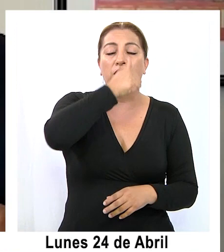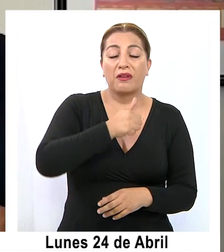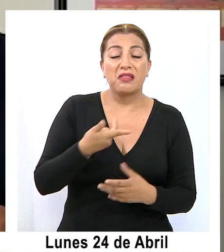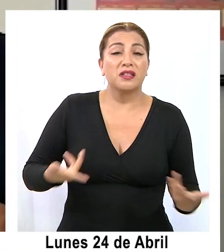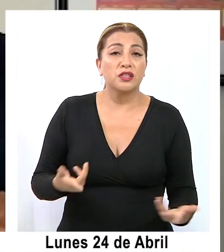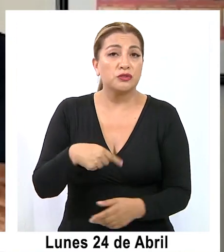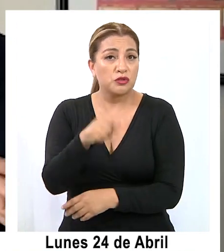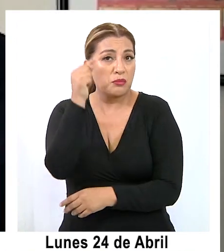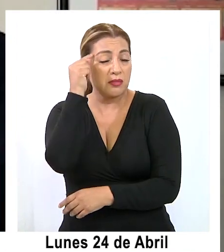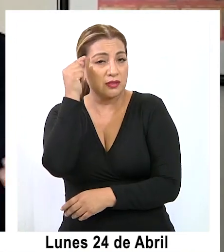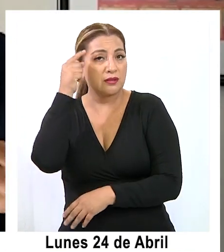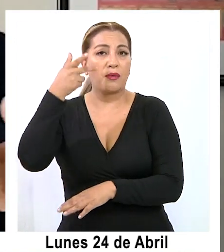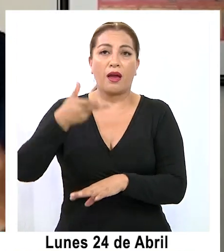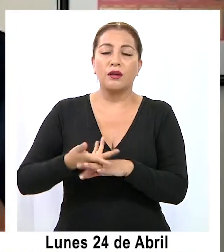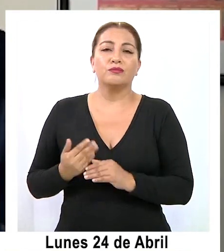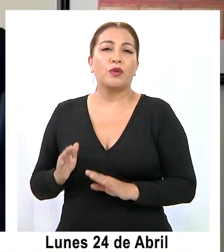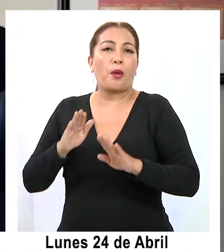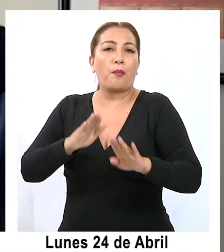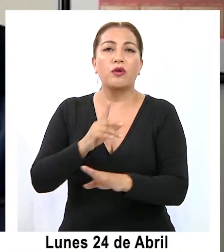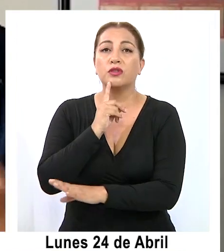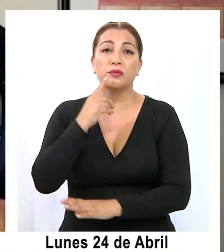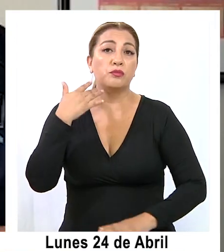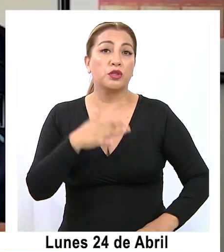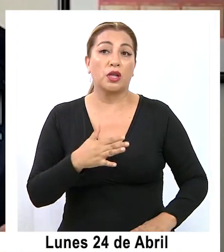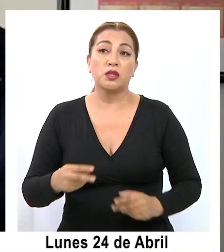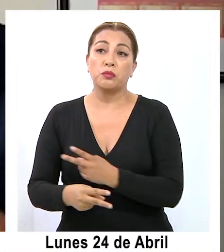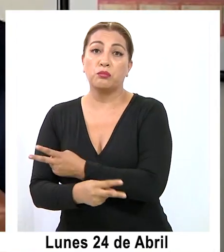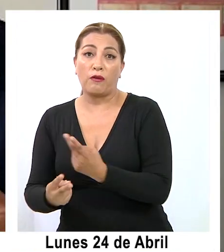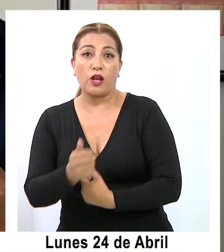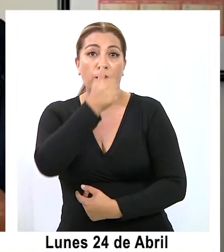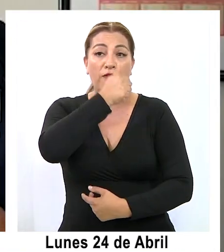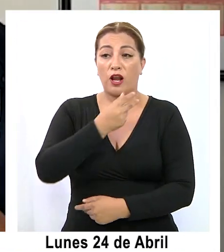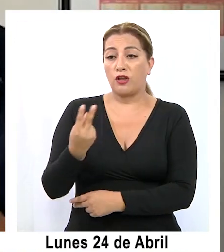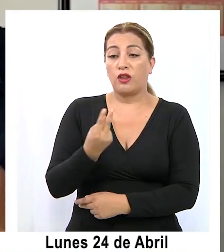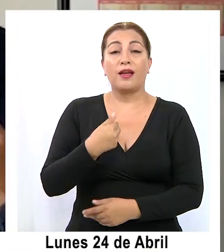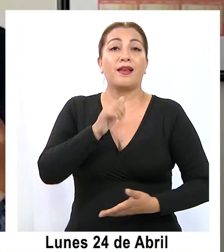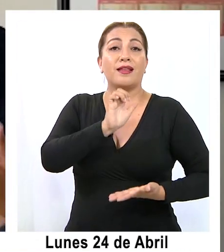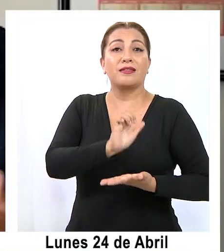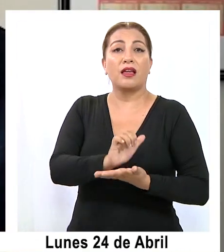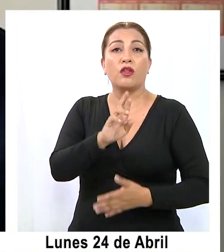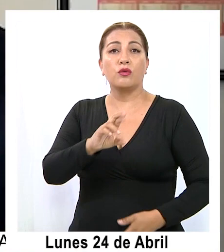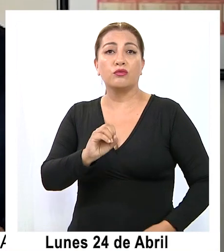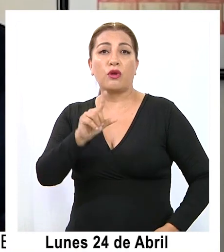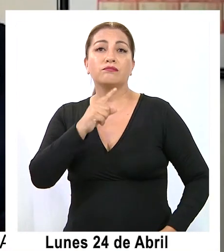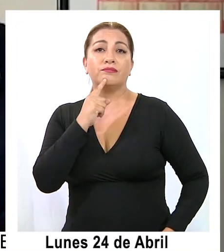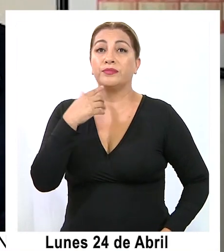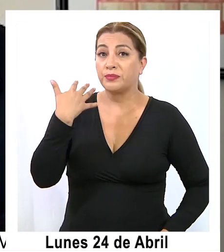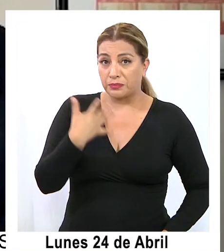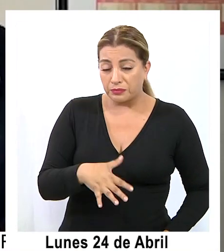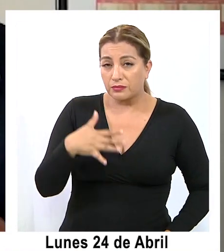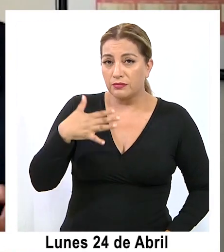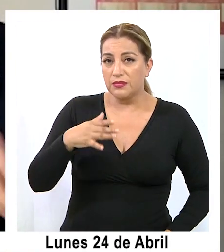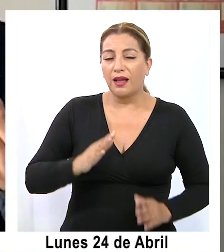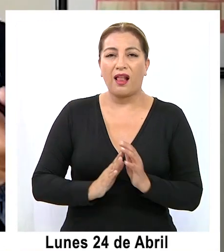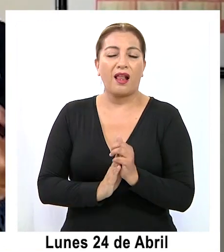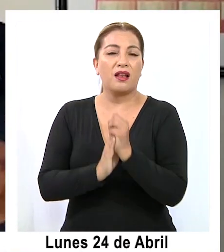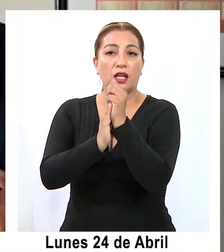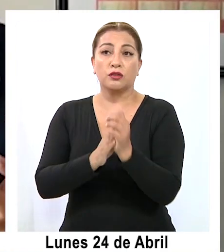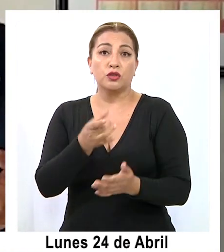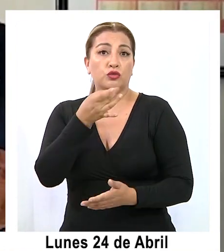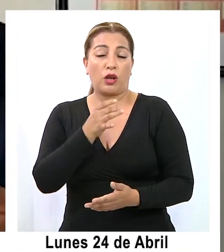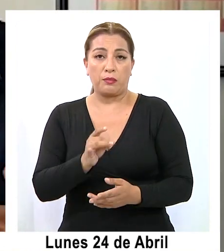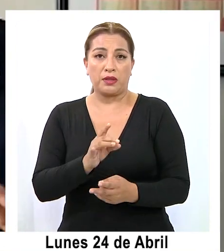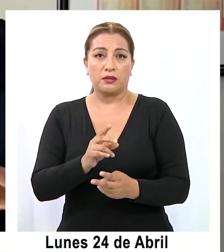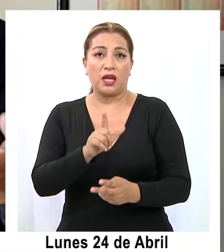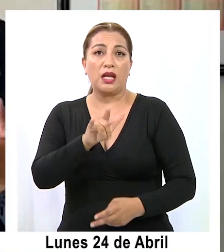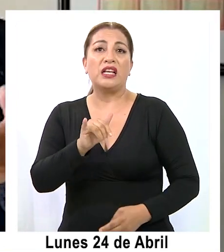se espera que haya un aporte virtuoso entre lo público y lo privado, donde el Estado va a tener un rol importante en liderar no solo la